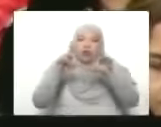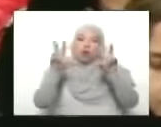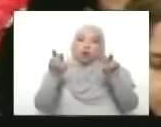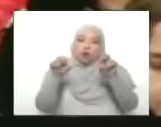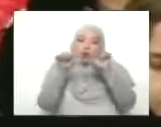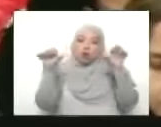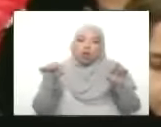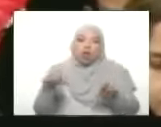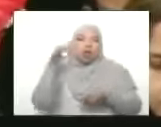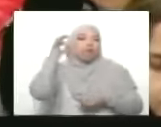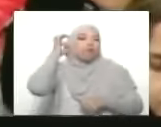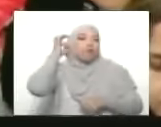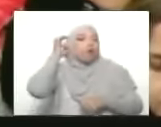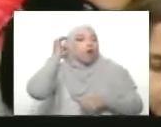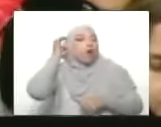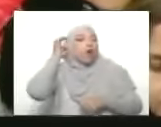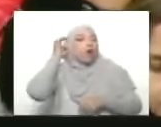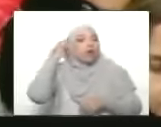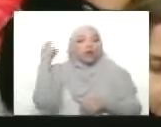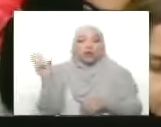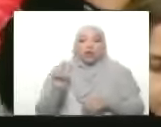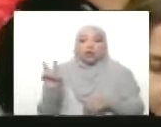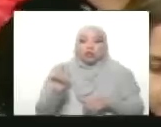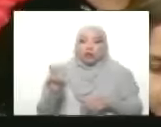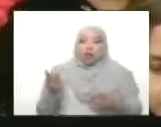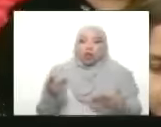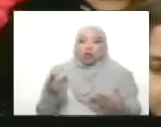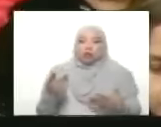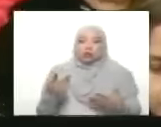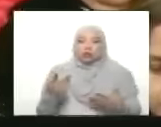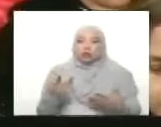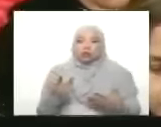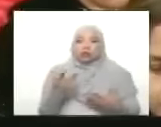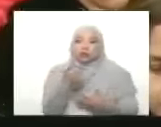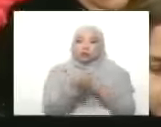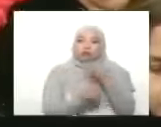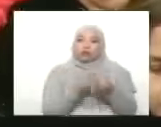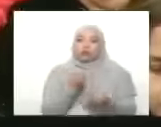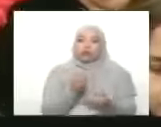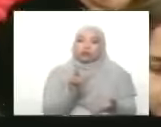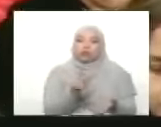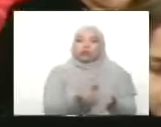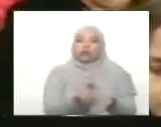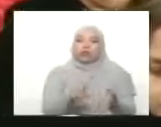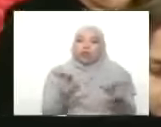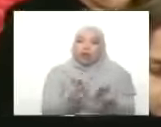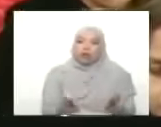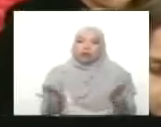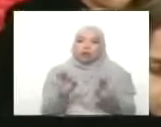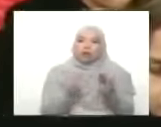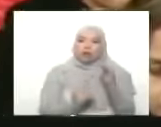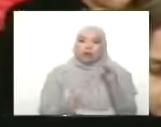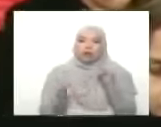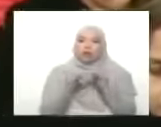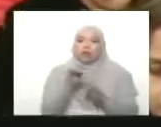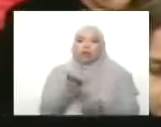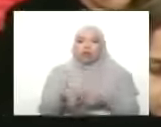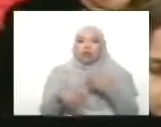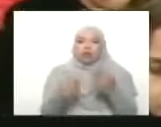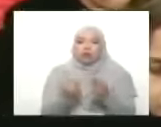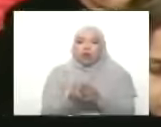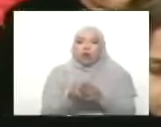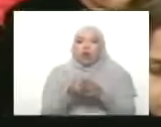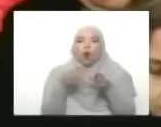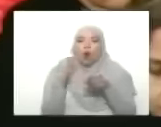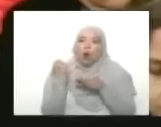de mujeres creativas en Venezuela y en el término creativo subsumimos tanto la